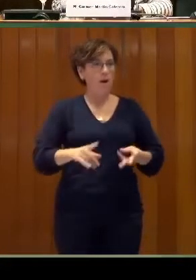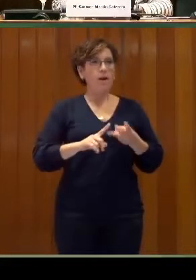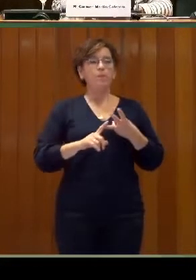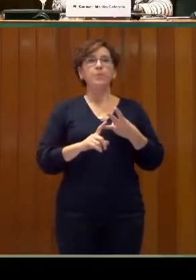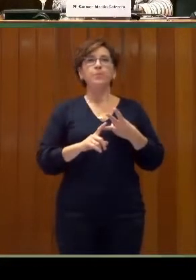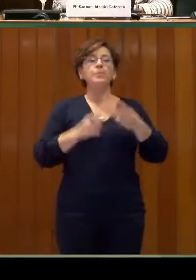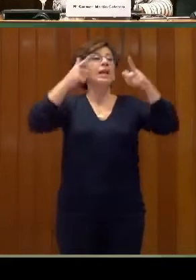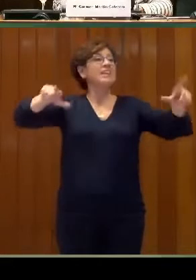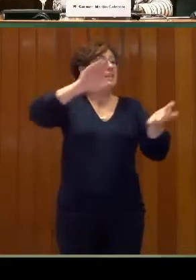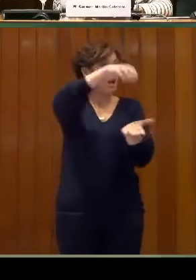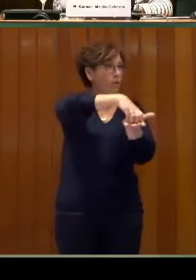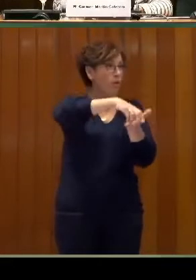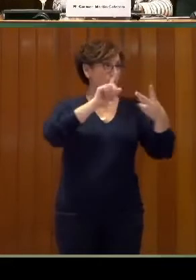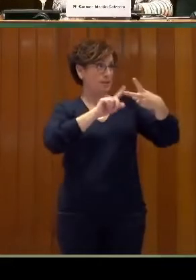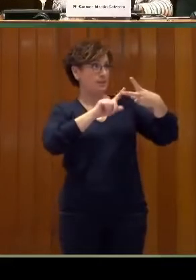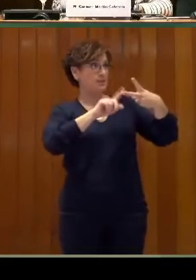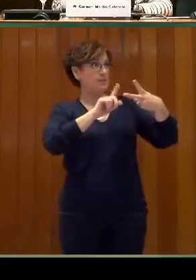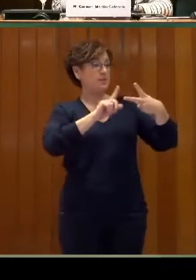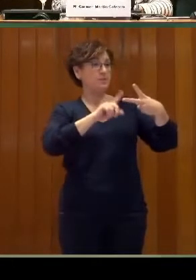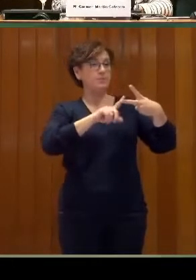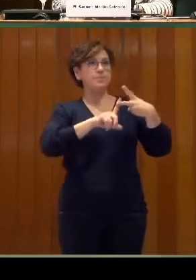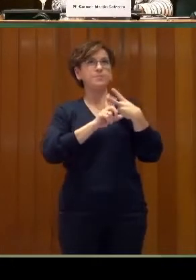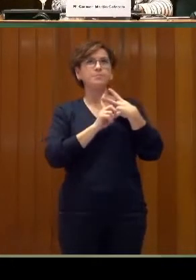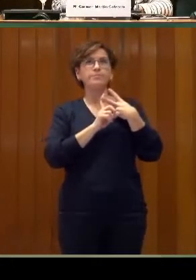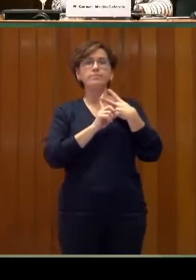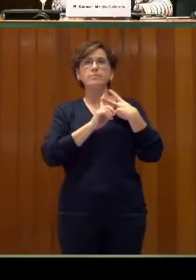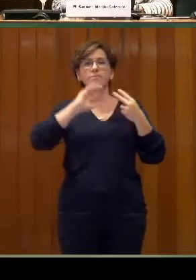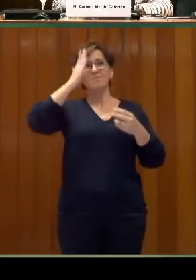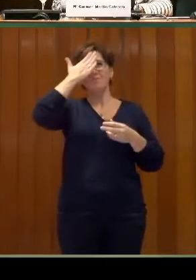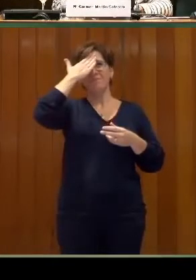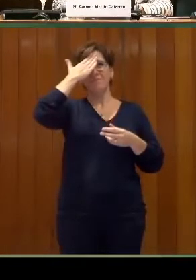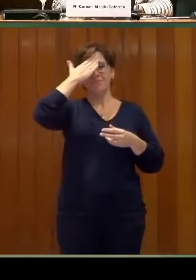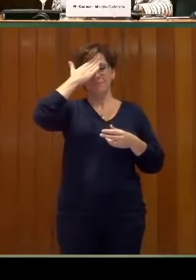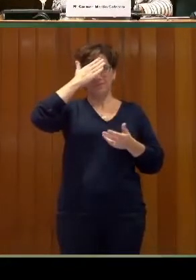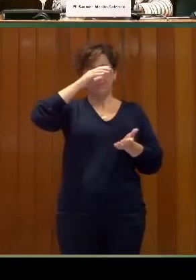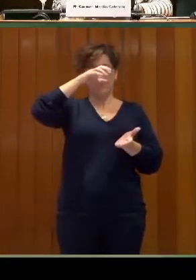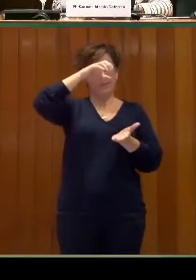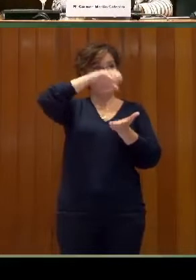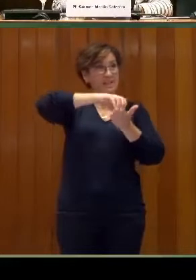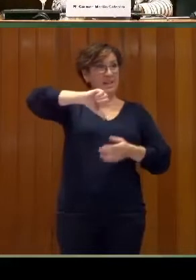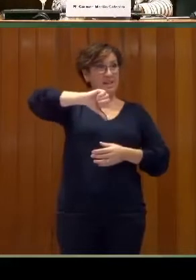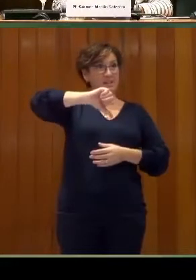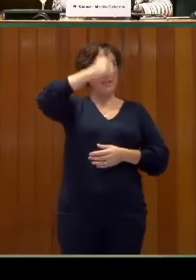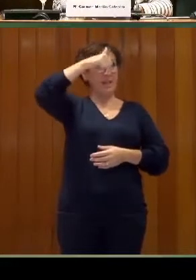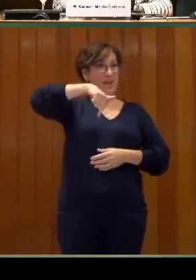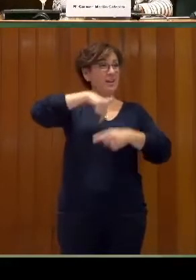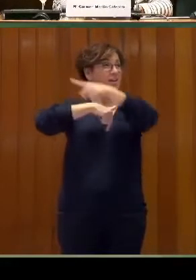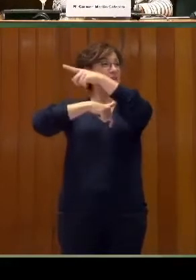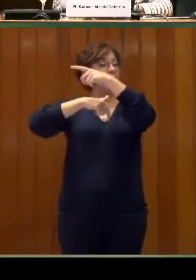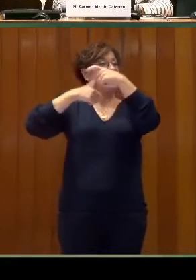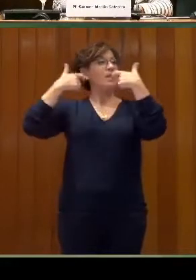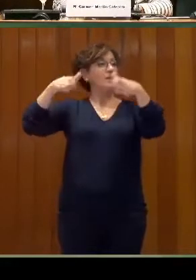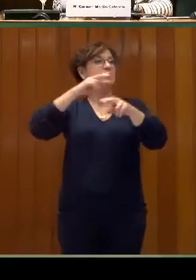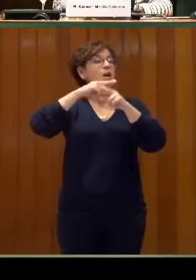Instalaciones, pues en lo que es nuestra sede de Headquarter, aquí en Distrito Telefónica,